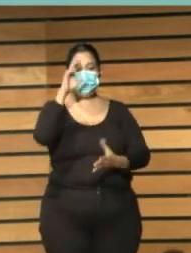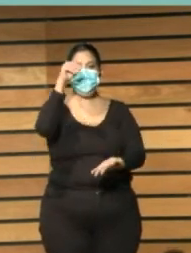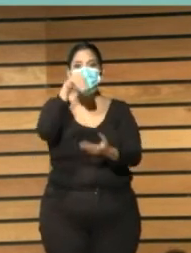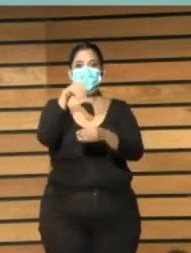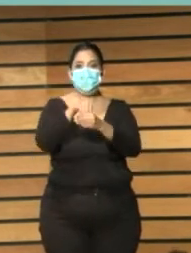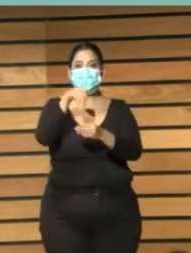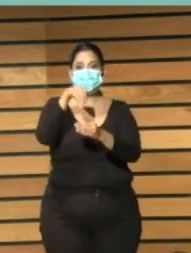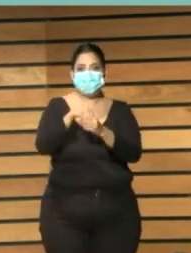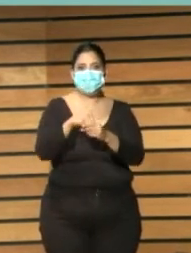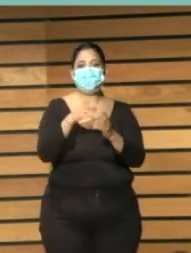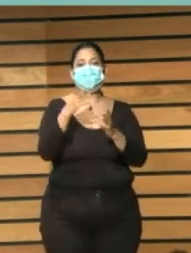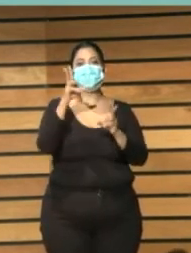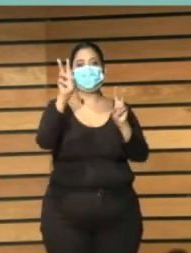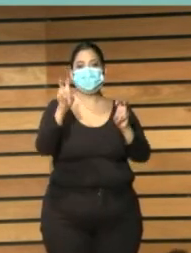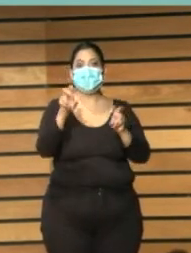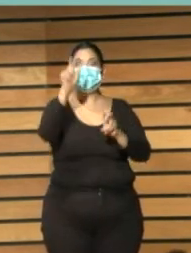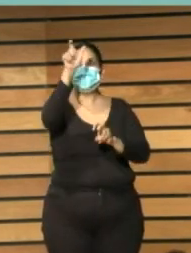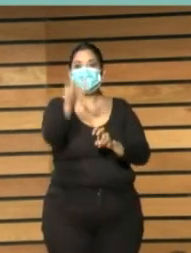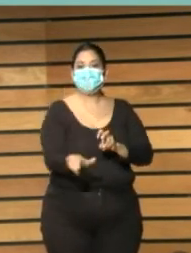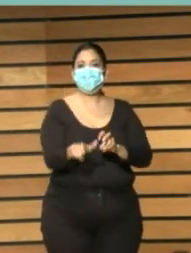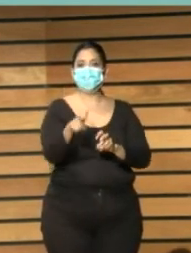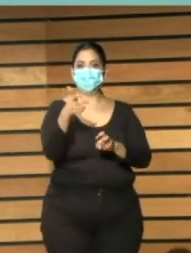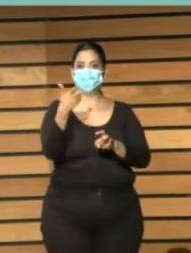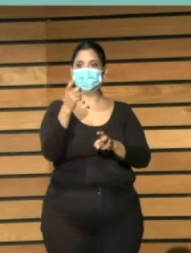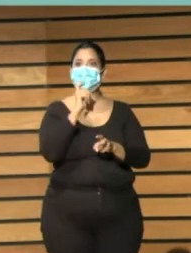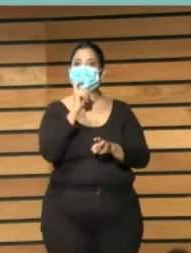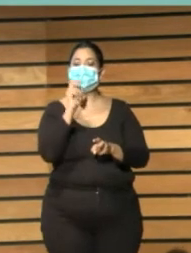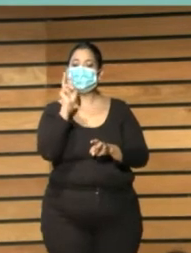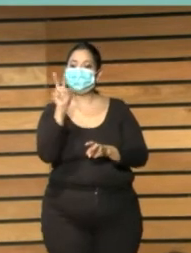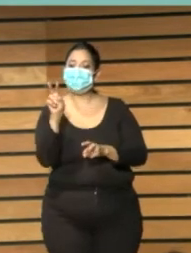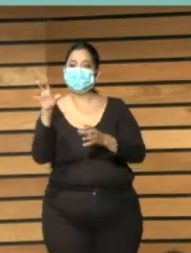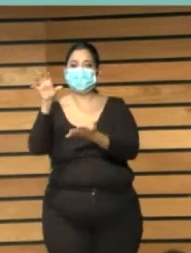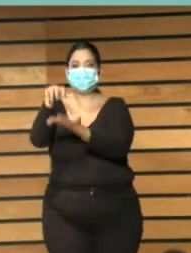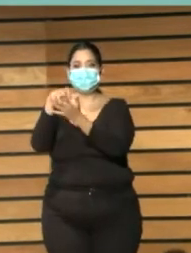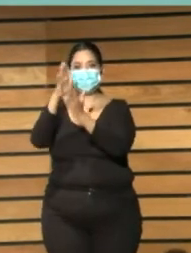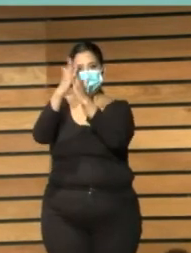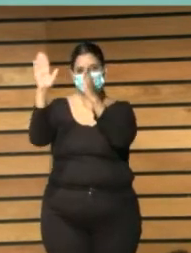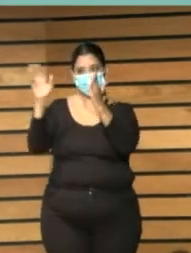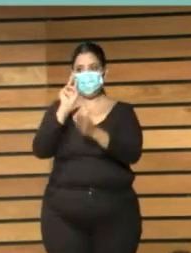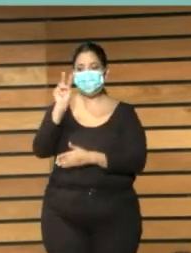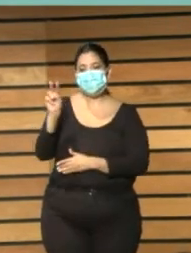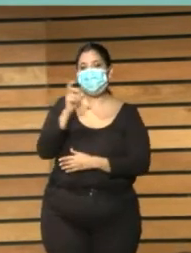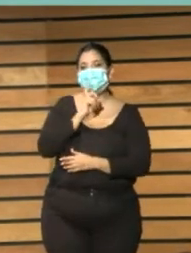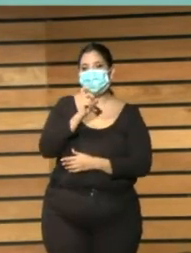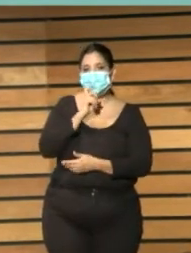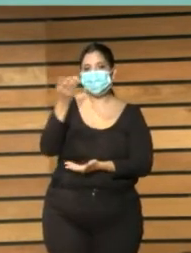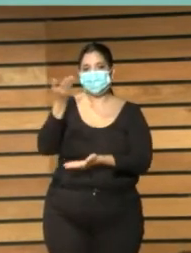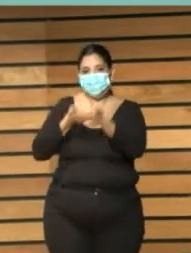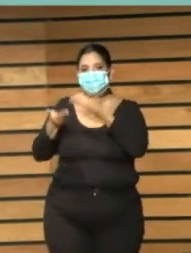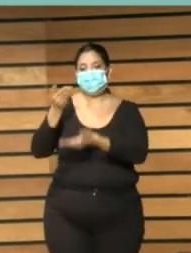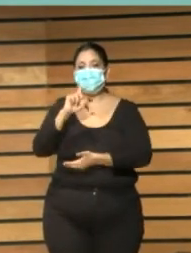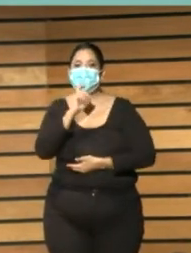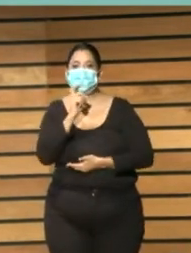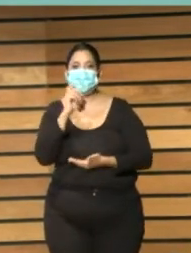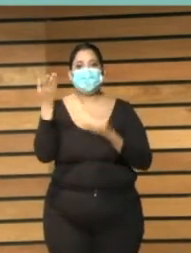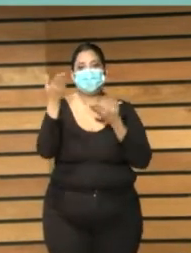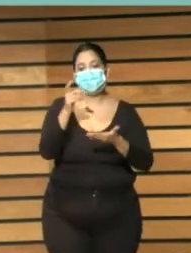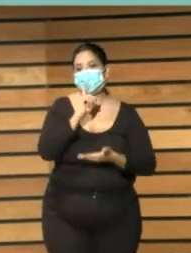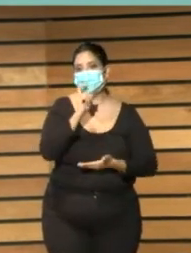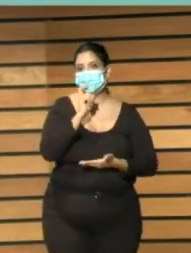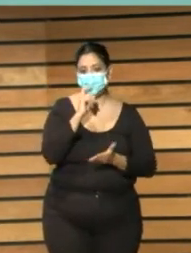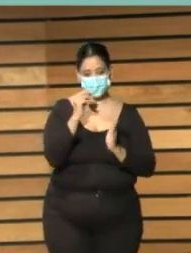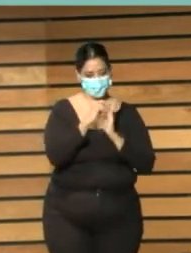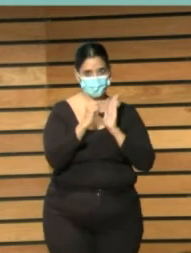las palabras de la ciudadanía que es un canto a la biblioteca esto es puede ser ese instrumento para ir a nuestras